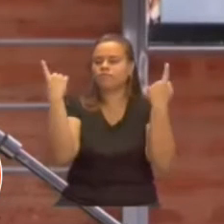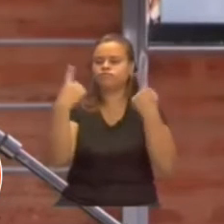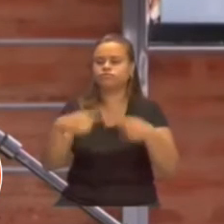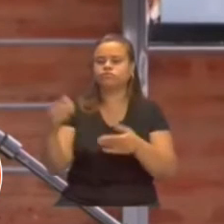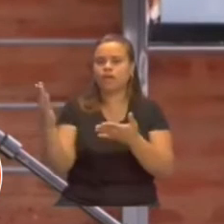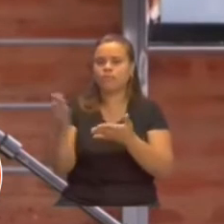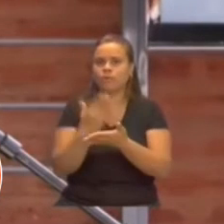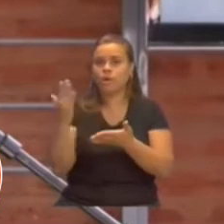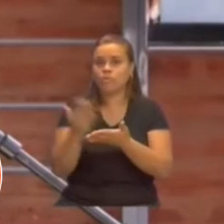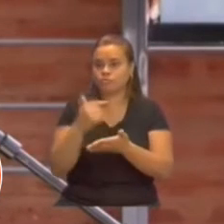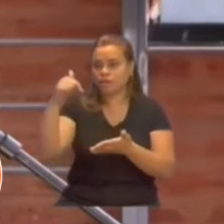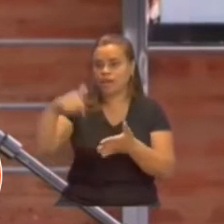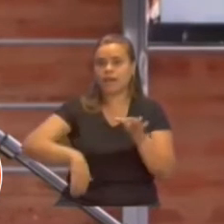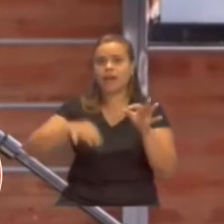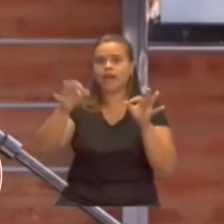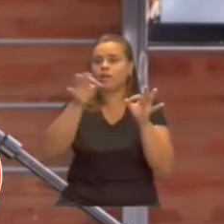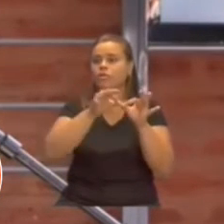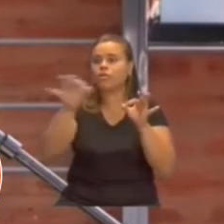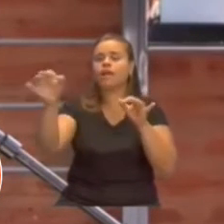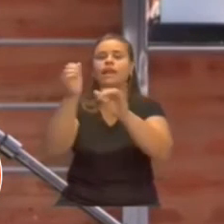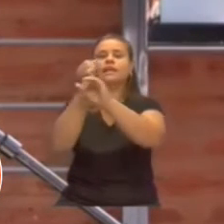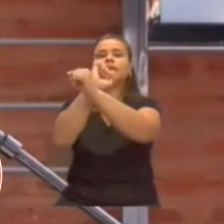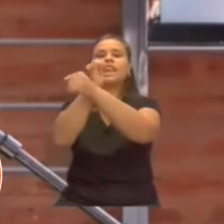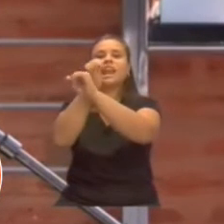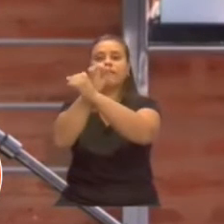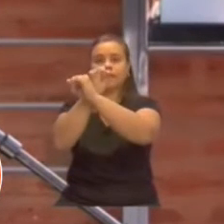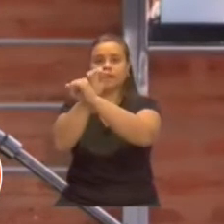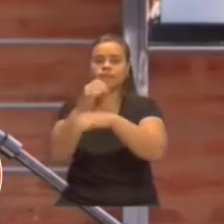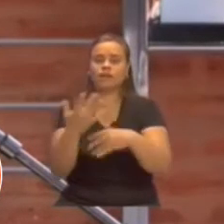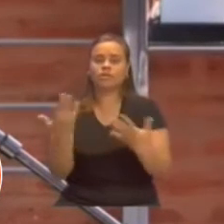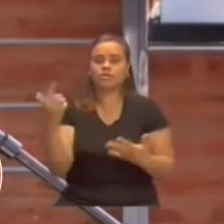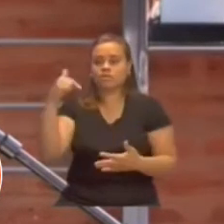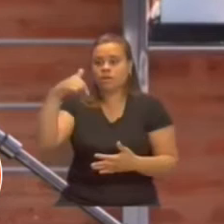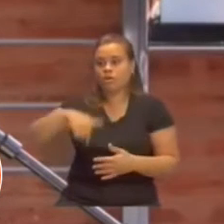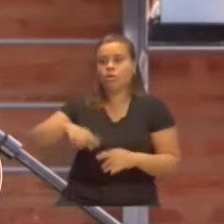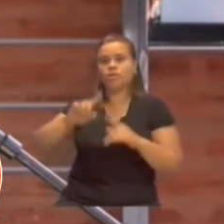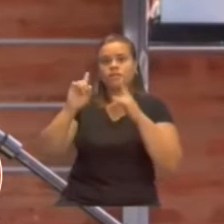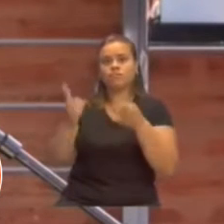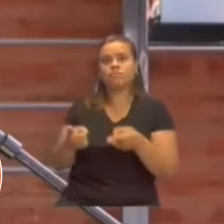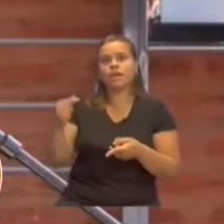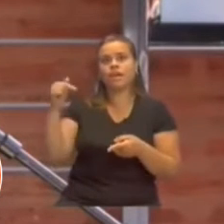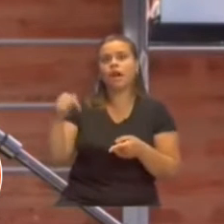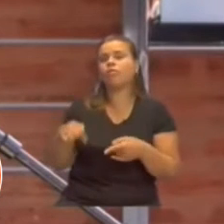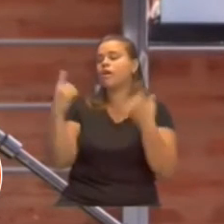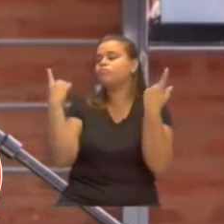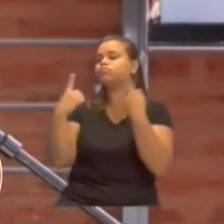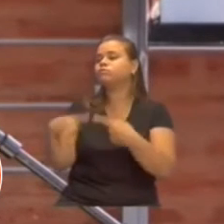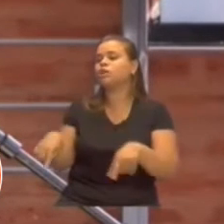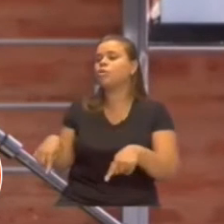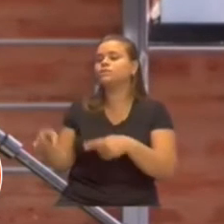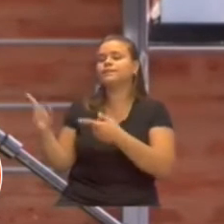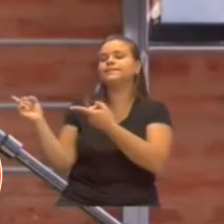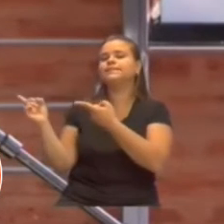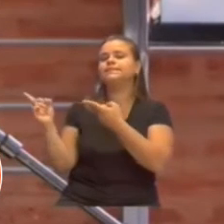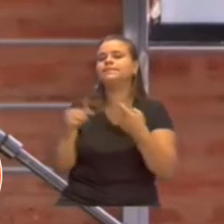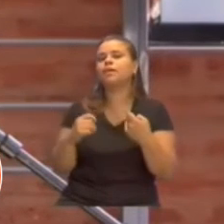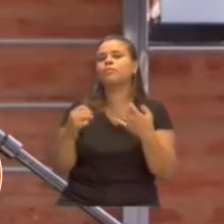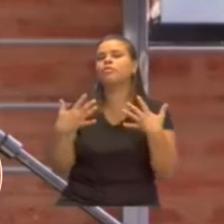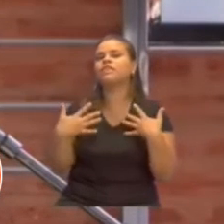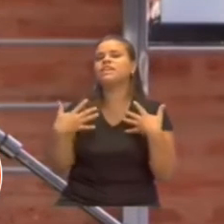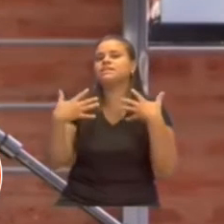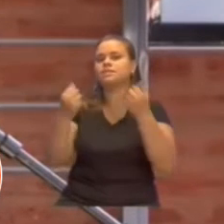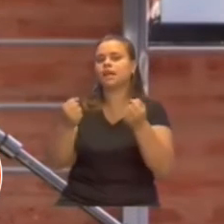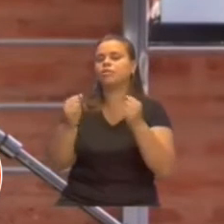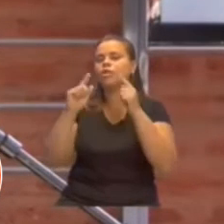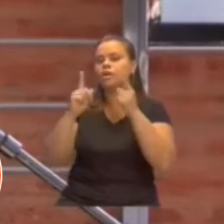breñas, y eso abastece al mercado local. A su vez, estamos trabajando para soluciones fisiológicas, que estamos en ese contexto con